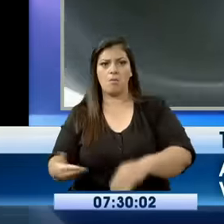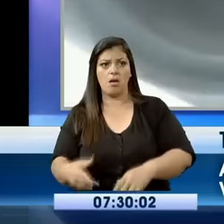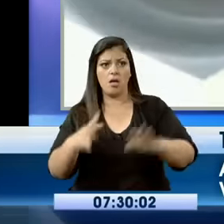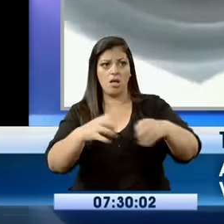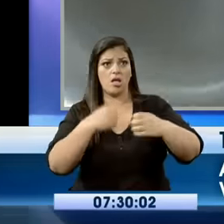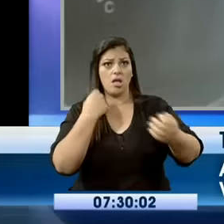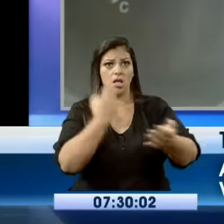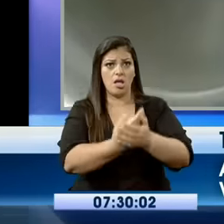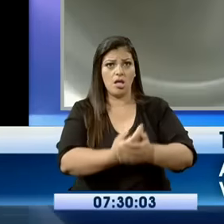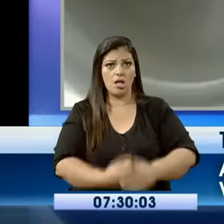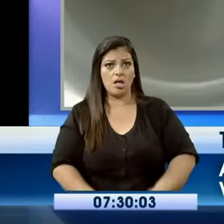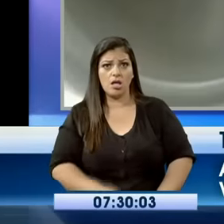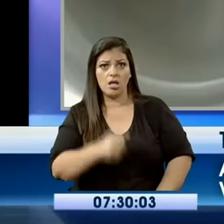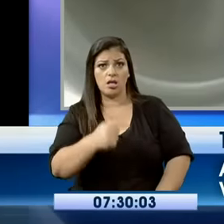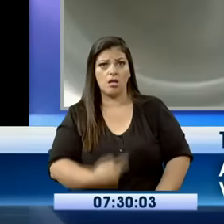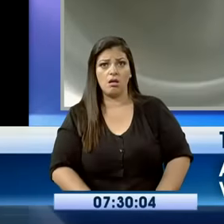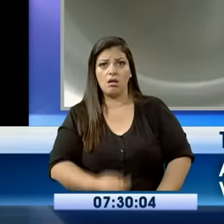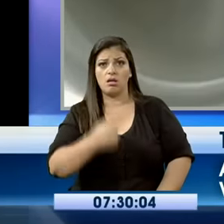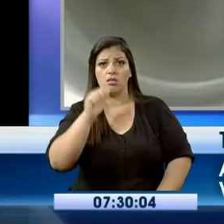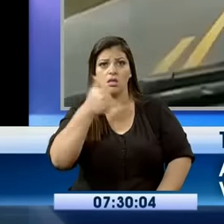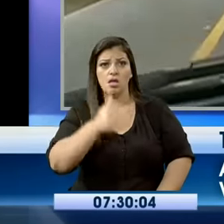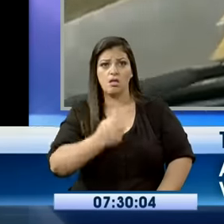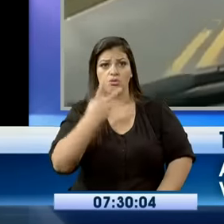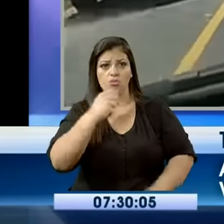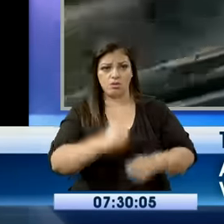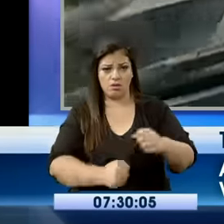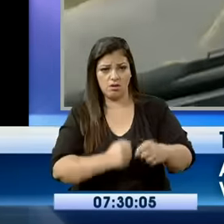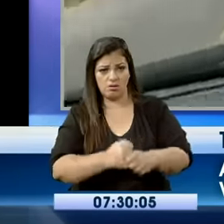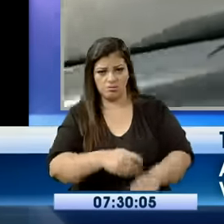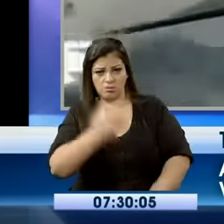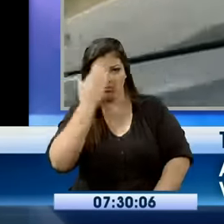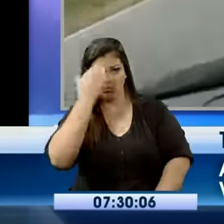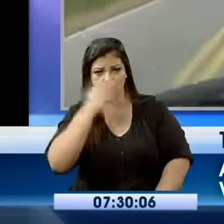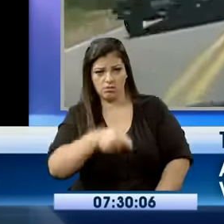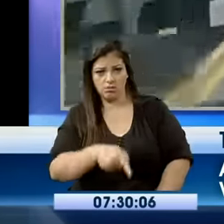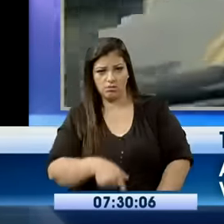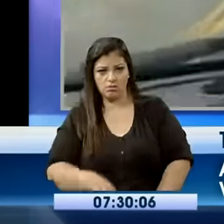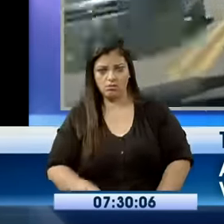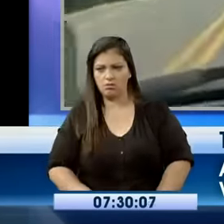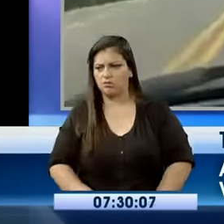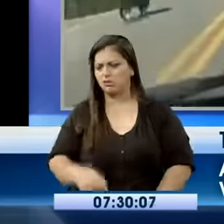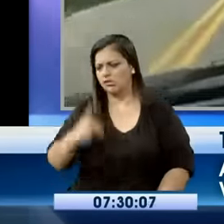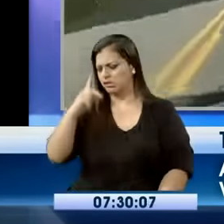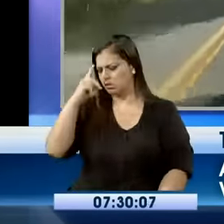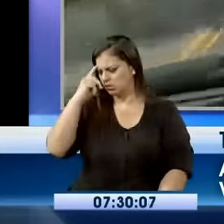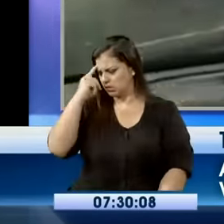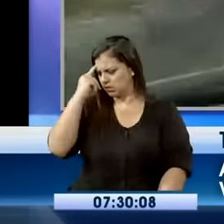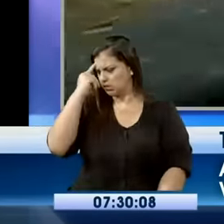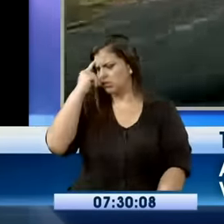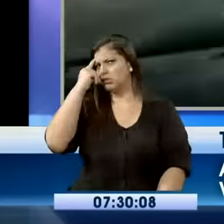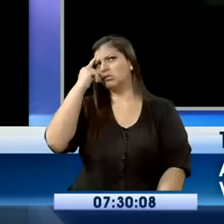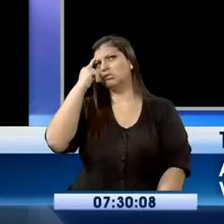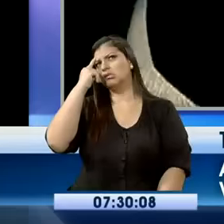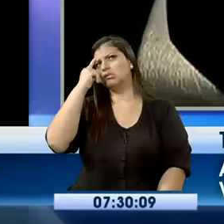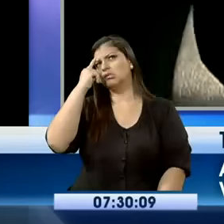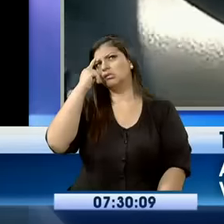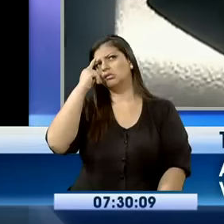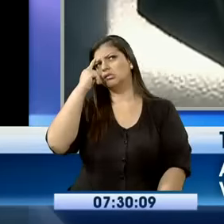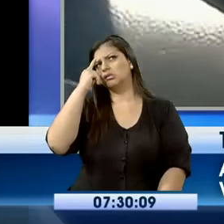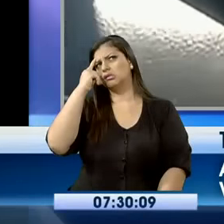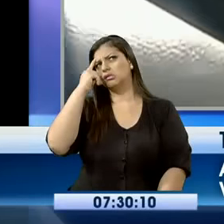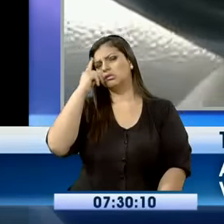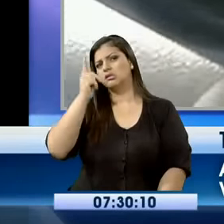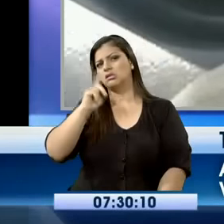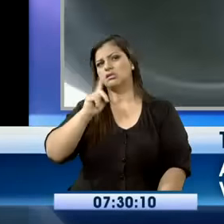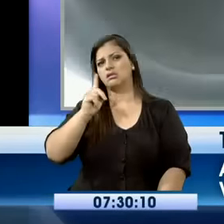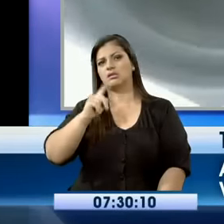Y respetar las leyes por irresponsabilidad en un accidente clásico. Tal vez aquel que mató a un montón de gente. El único